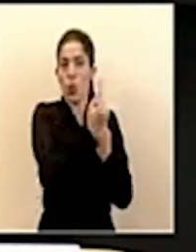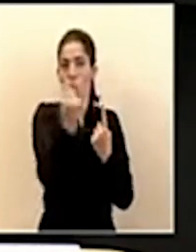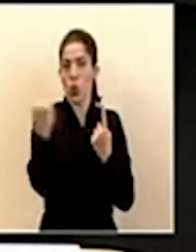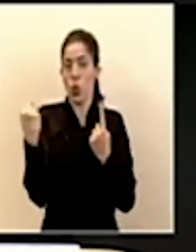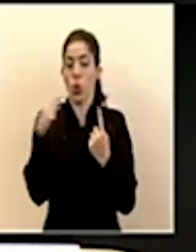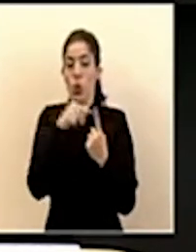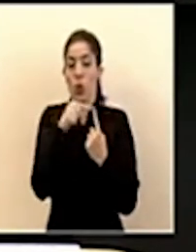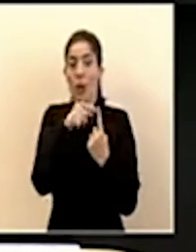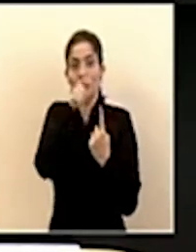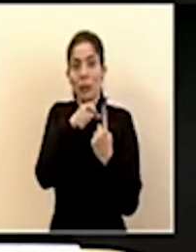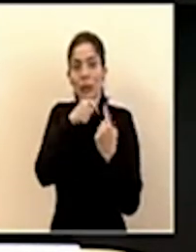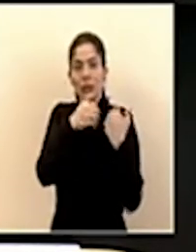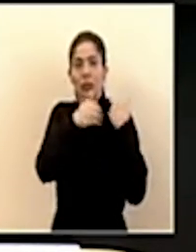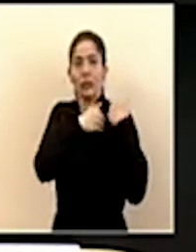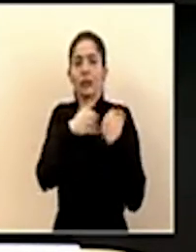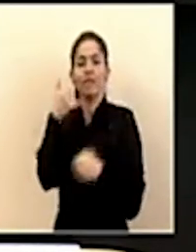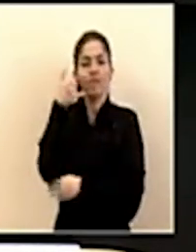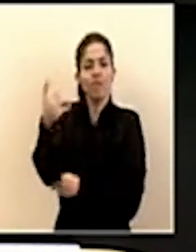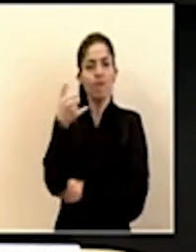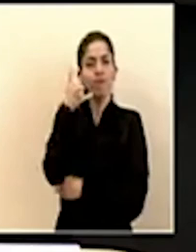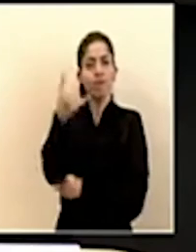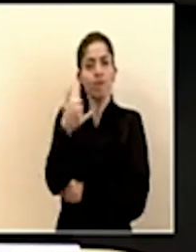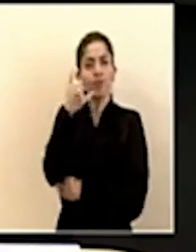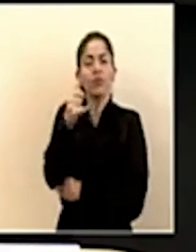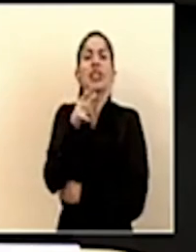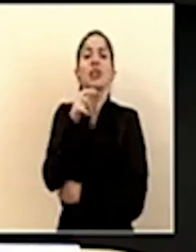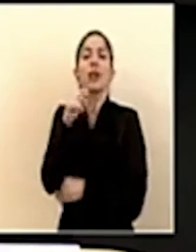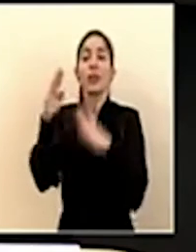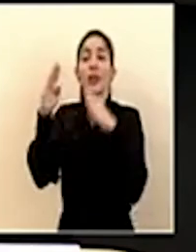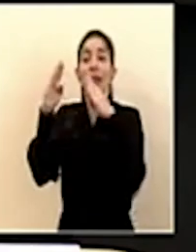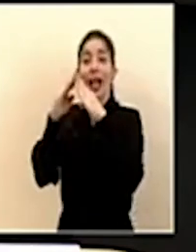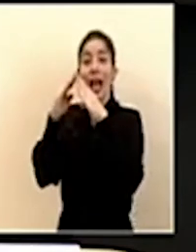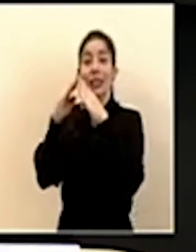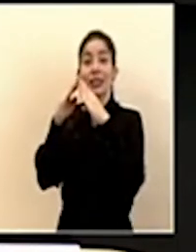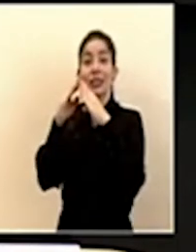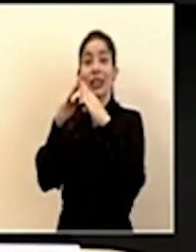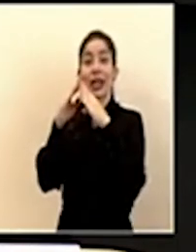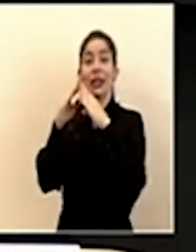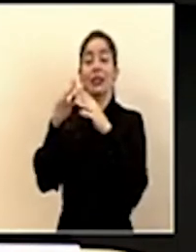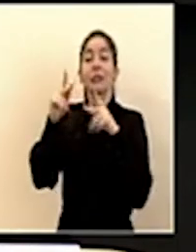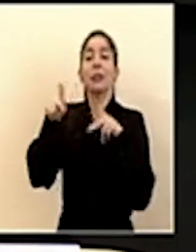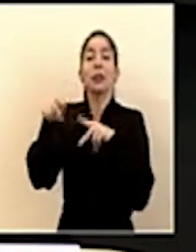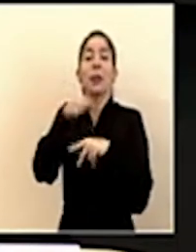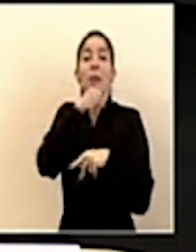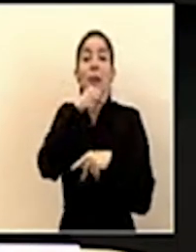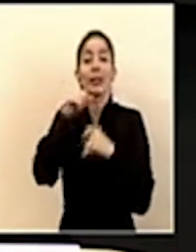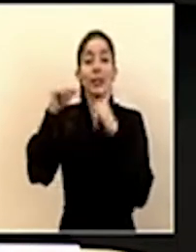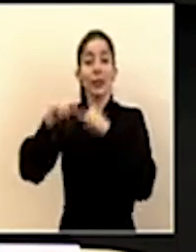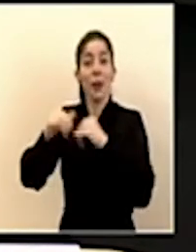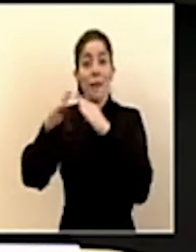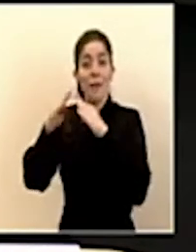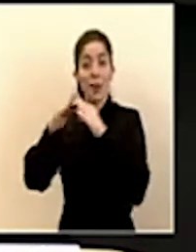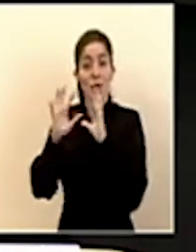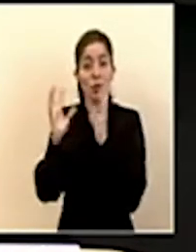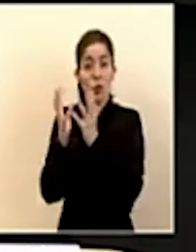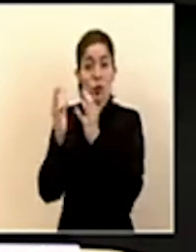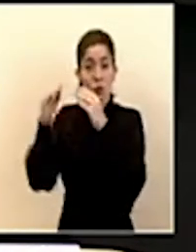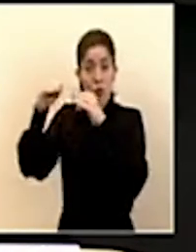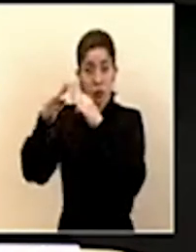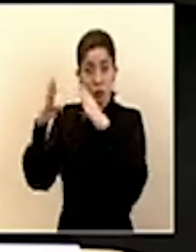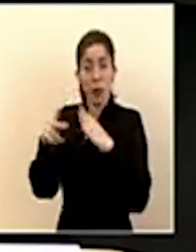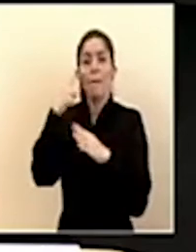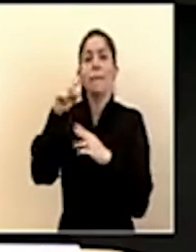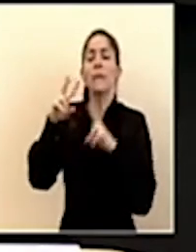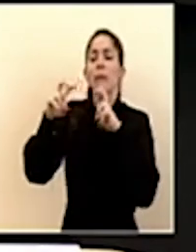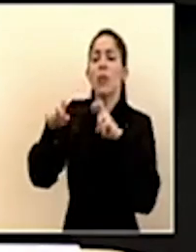seguimiento vía telefónica a los hogares de larga estancia para verificar el